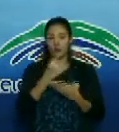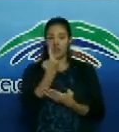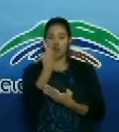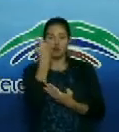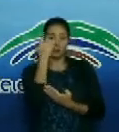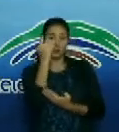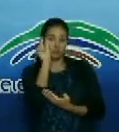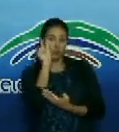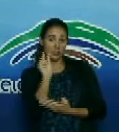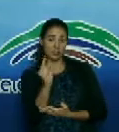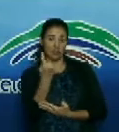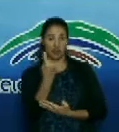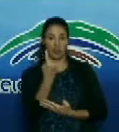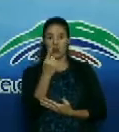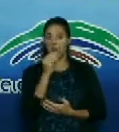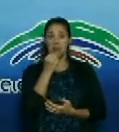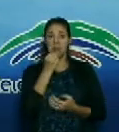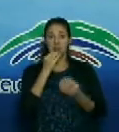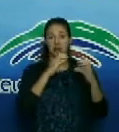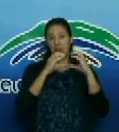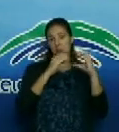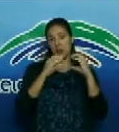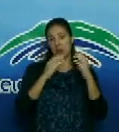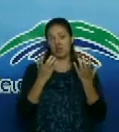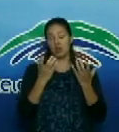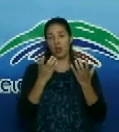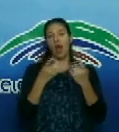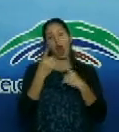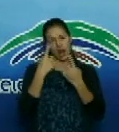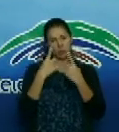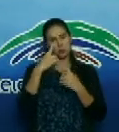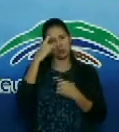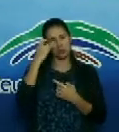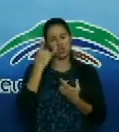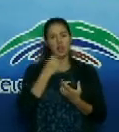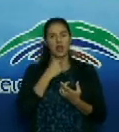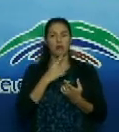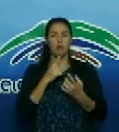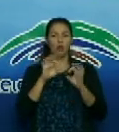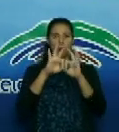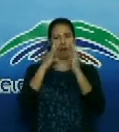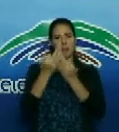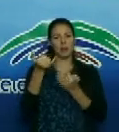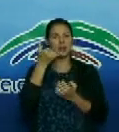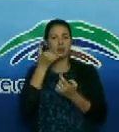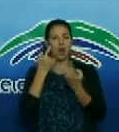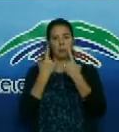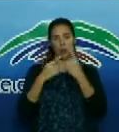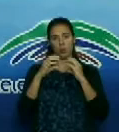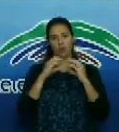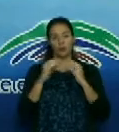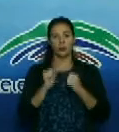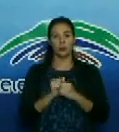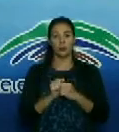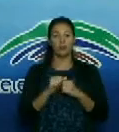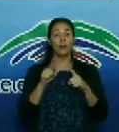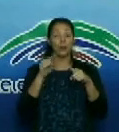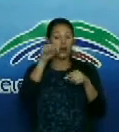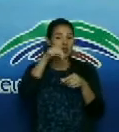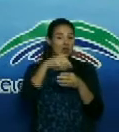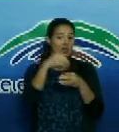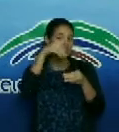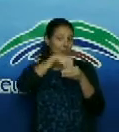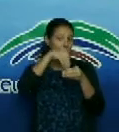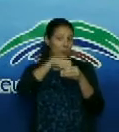no tiene comunicación algunos tenían comunicación con la familia y el mayor apoyo lo podíamos dar nosotros en